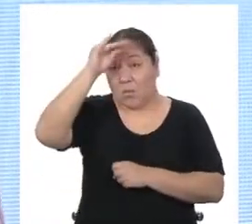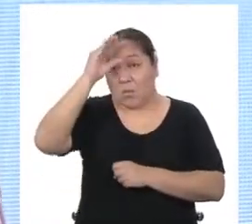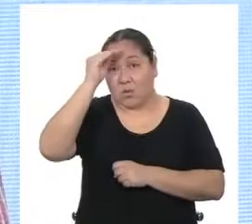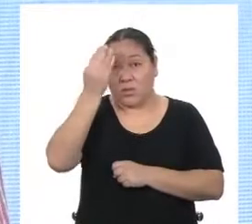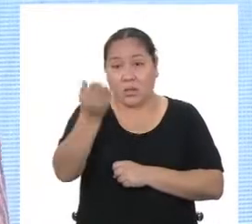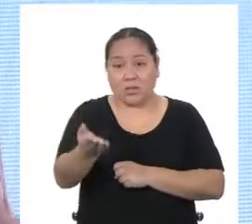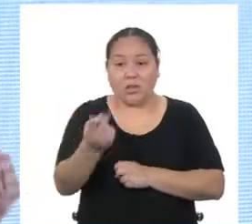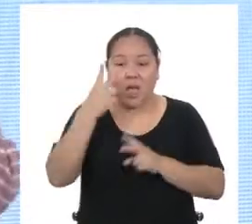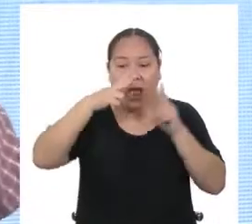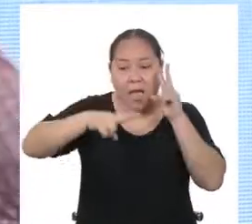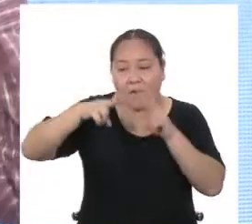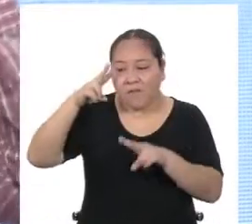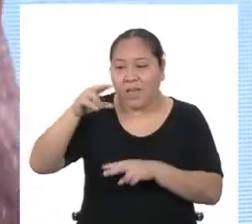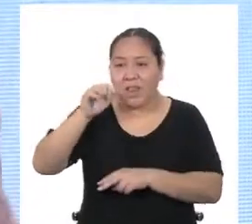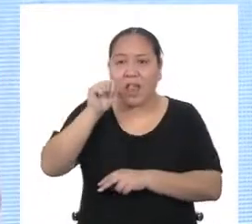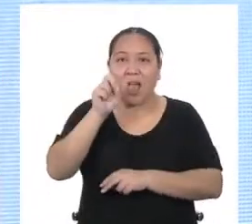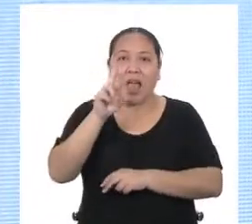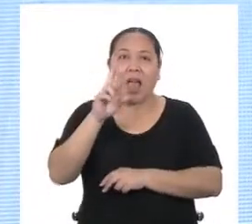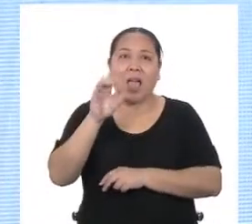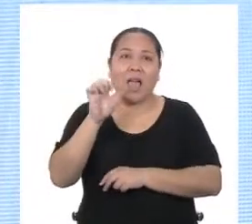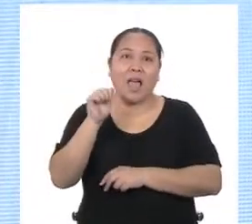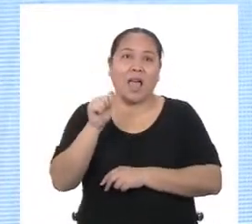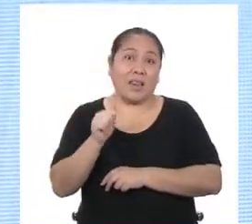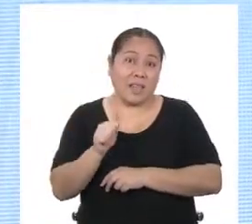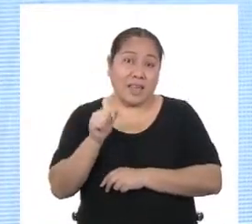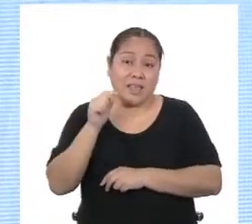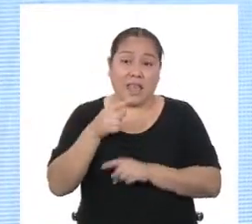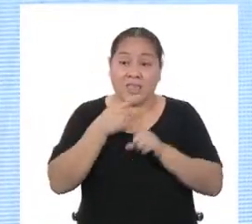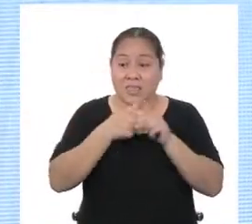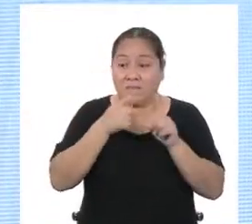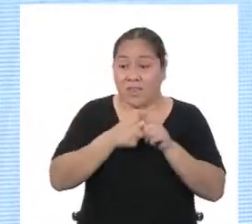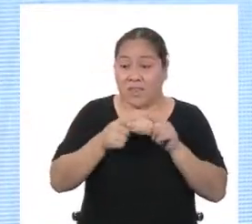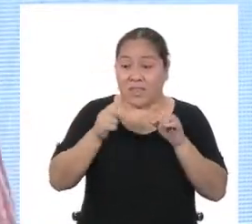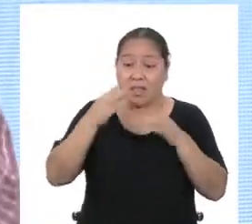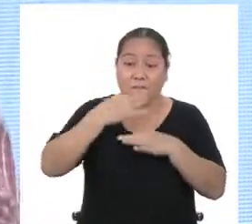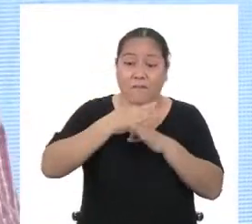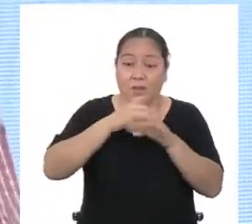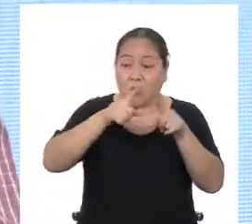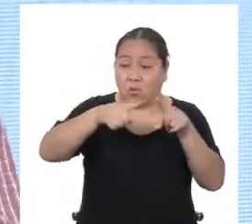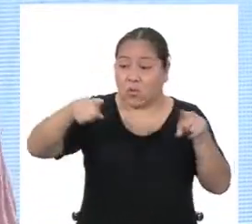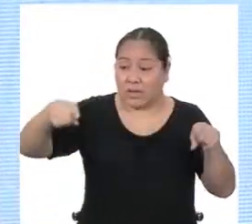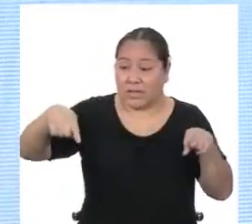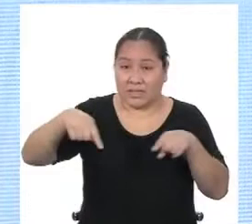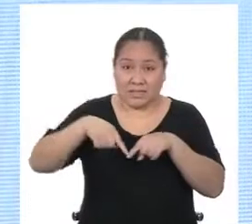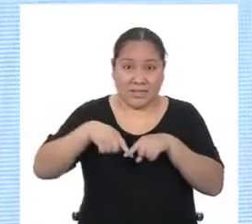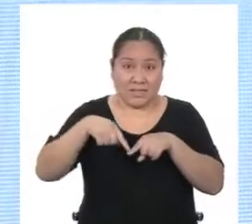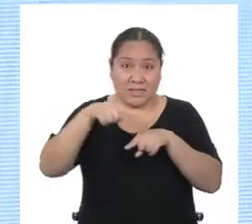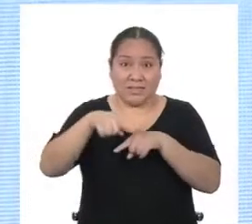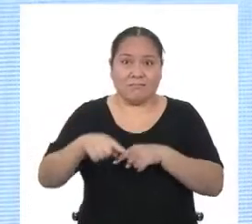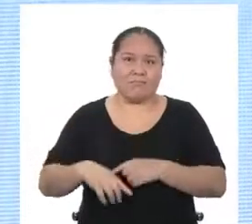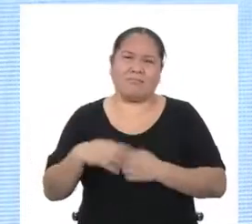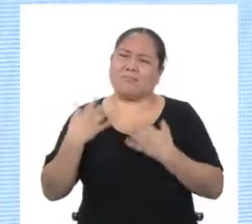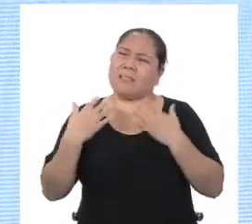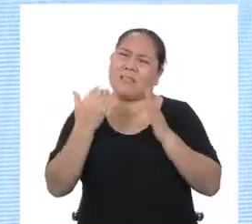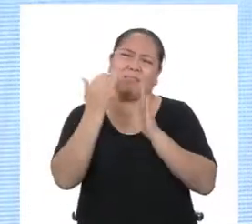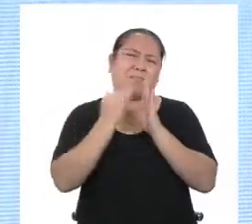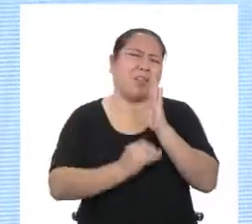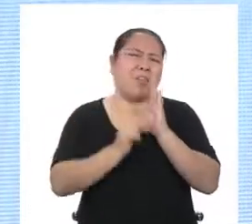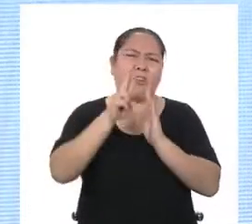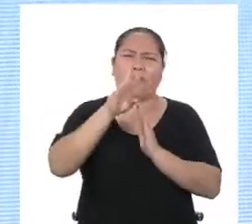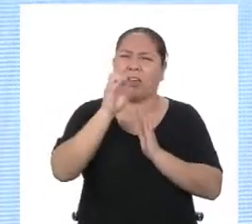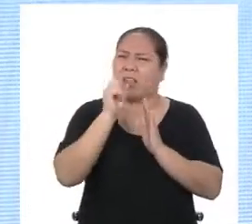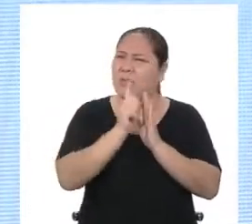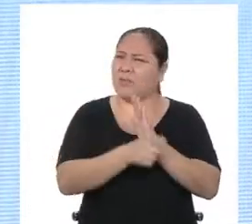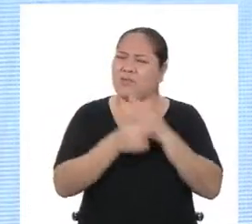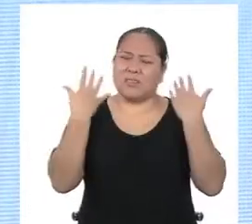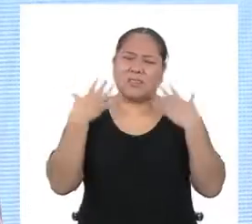a calcular el área de distintas figuras geométricas? Te apuesto que en menos de 20 minutos vas a tener